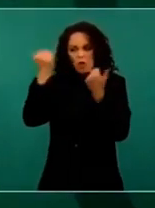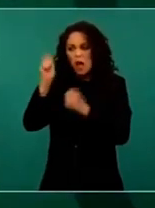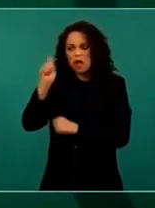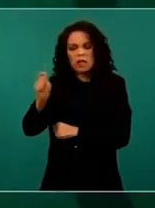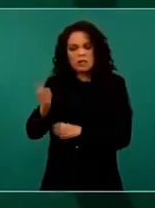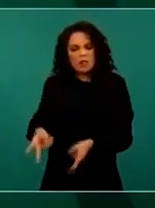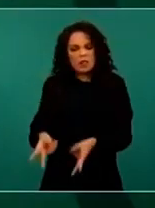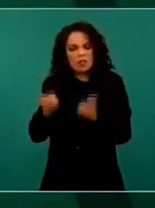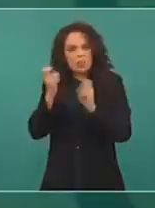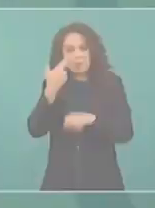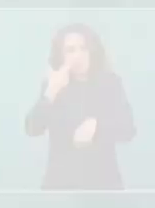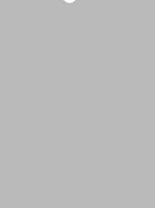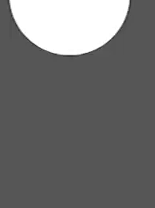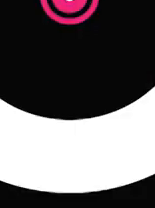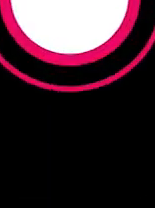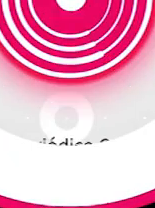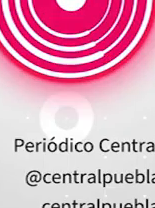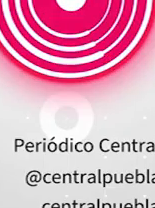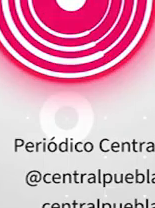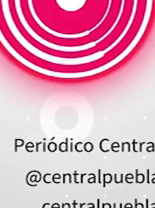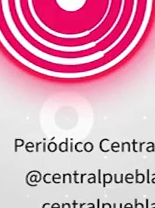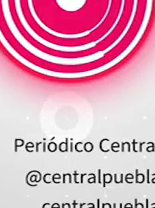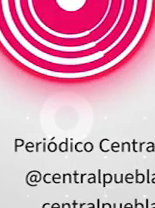Las comunidades indígenas de México...